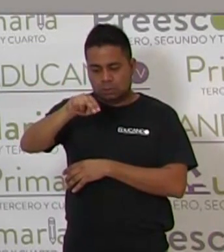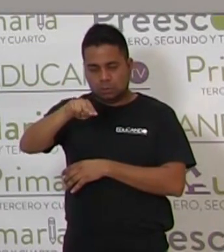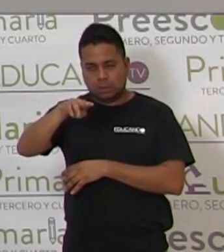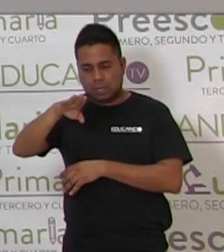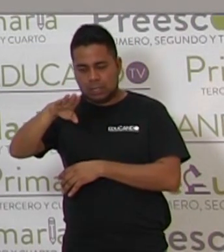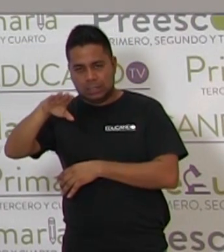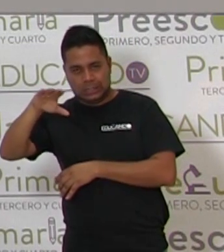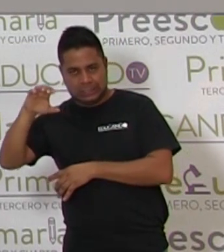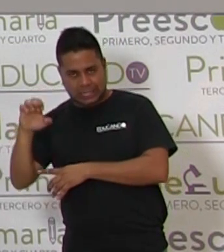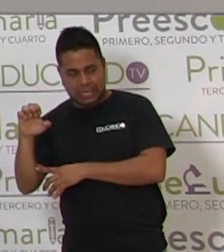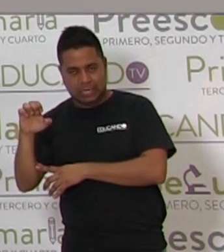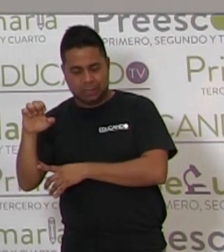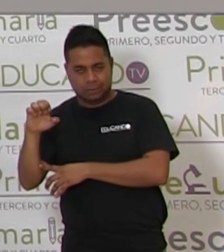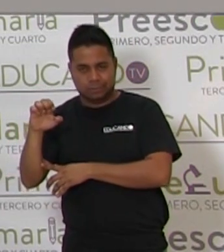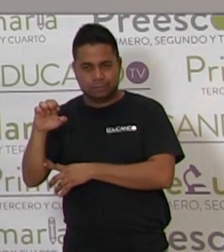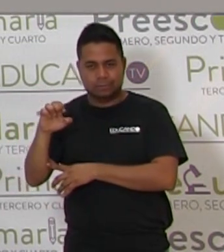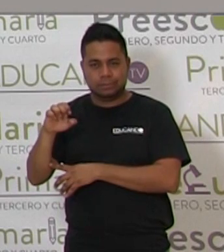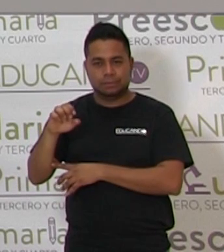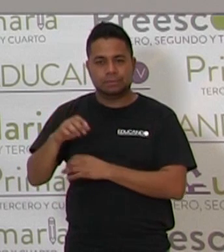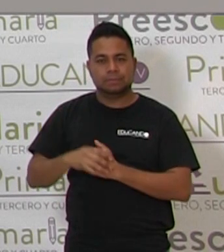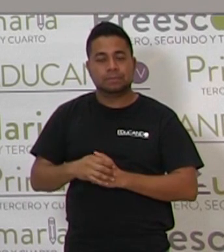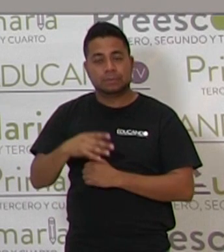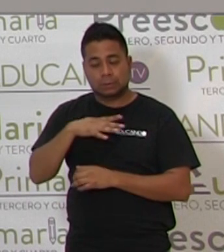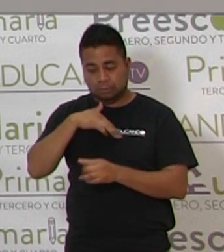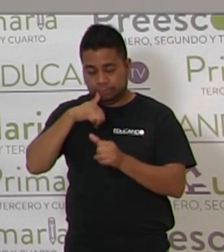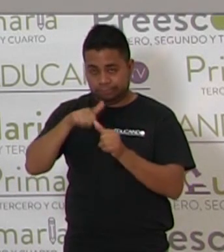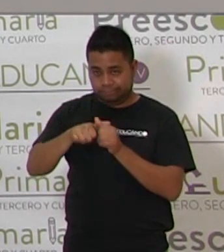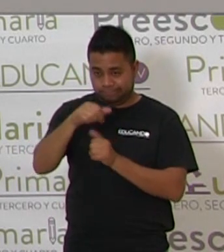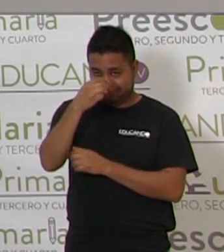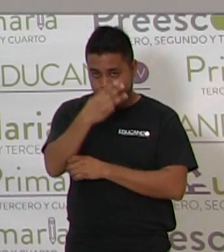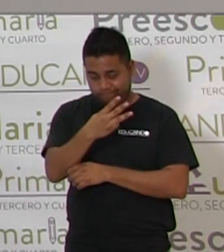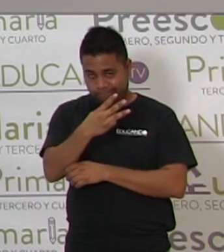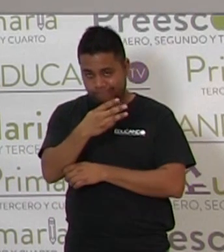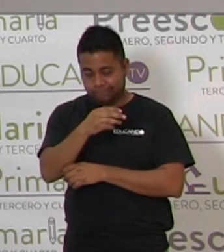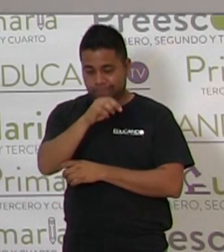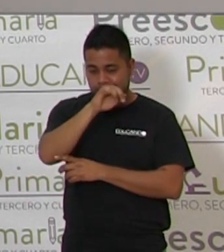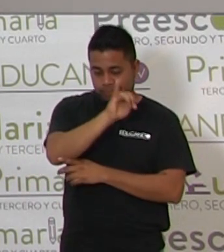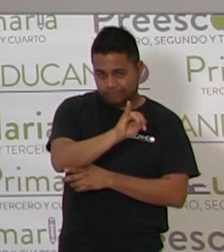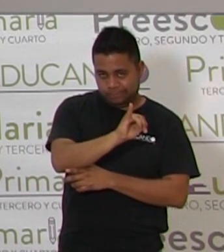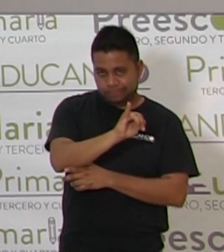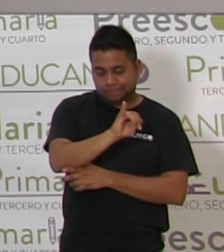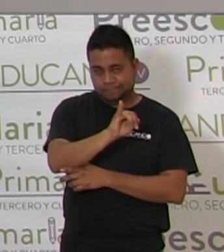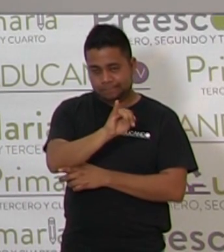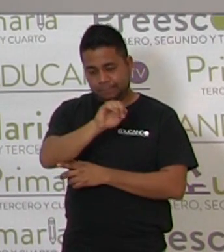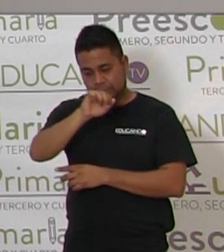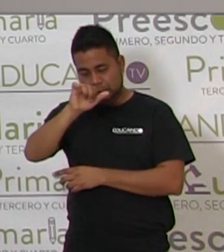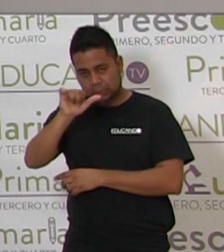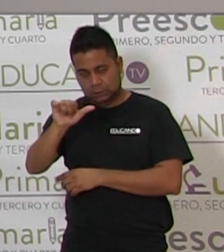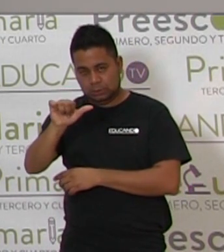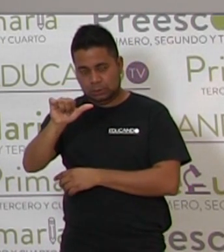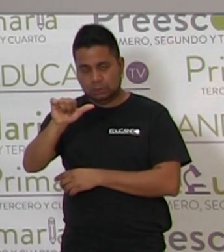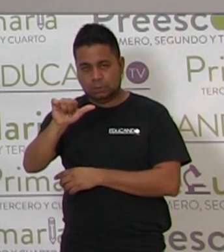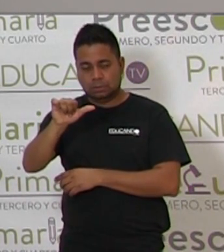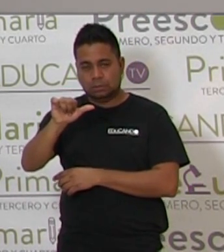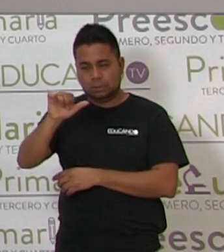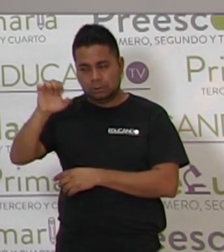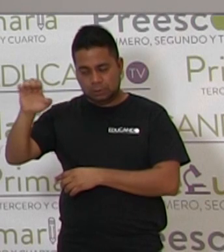Chimpancé. Y tenemos tres vocales. La I, la A y la E.